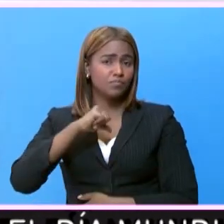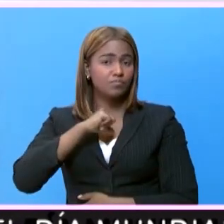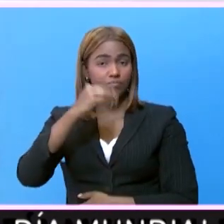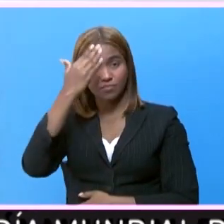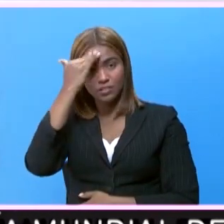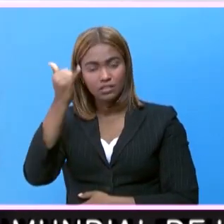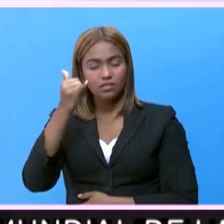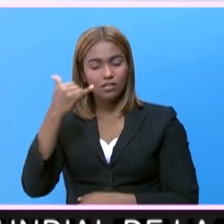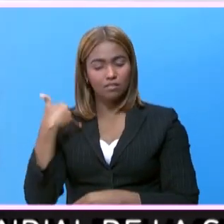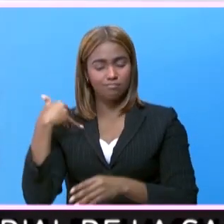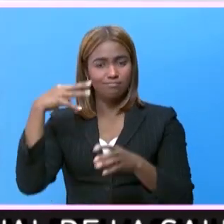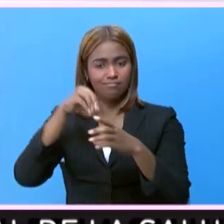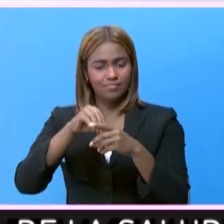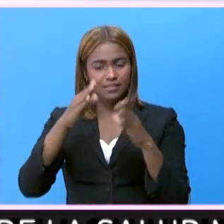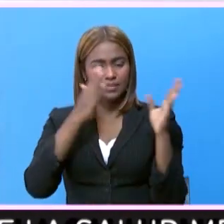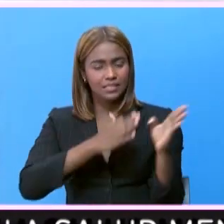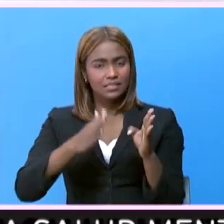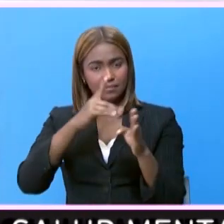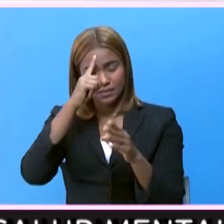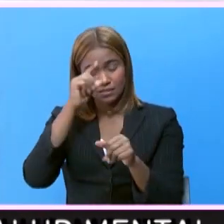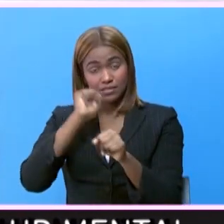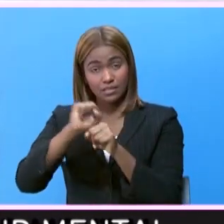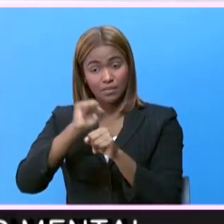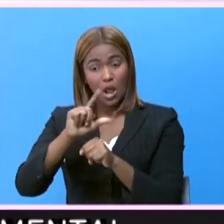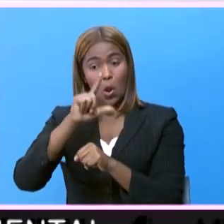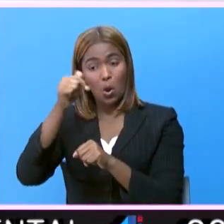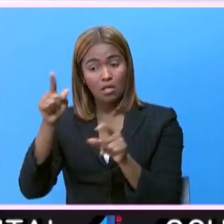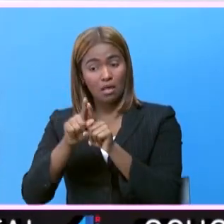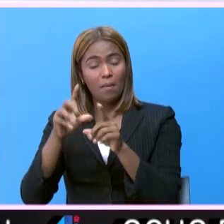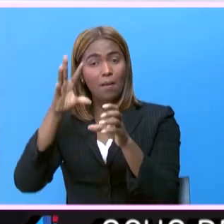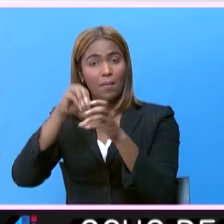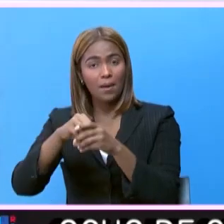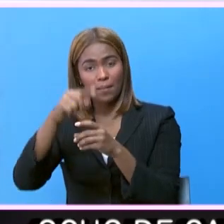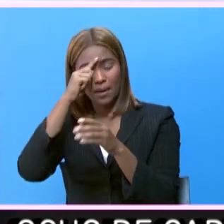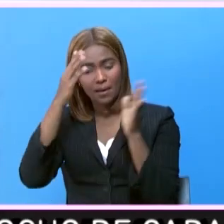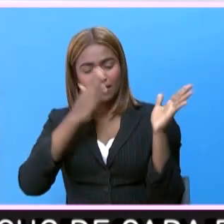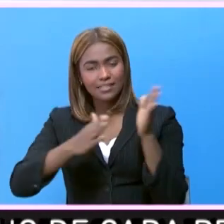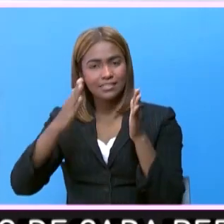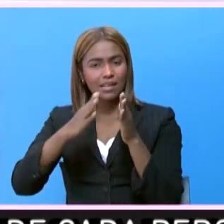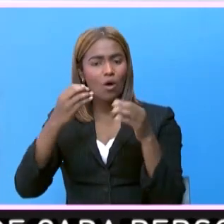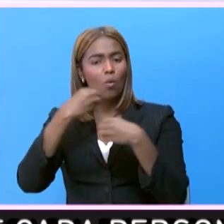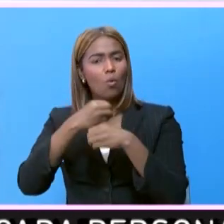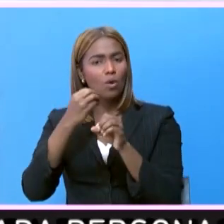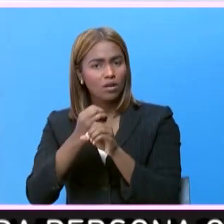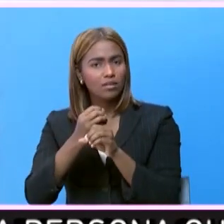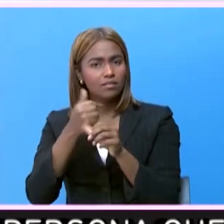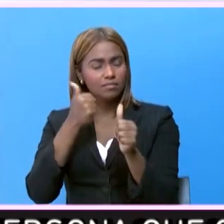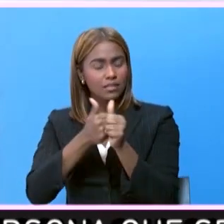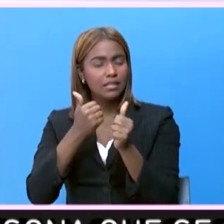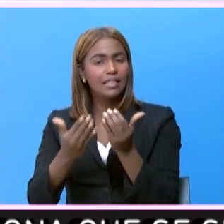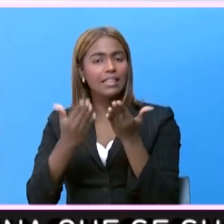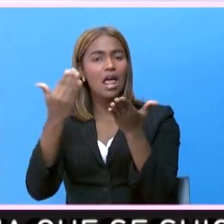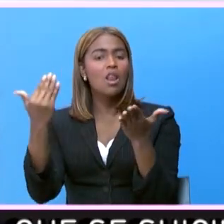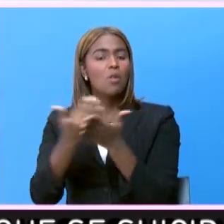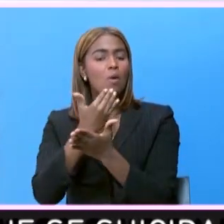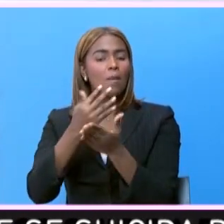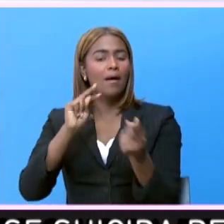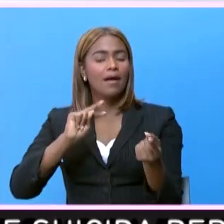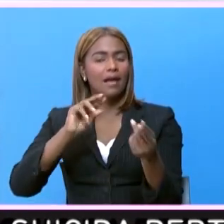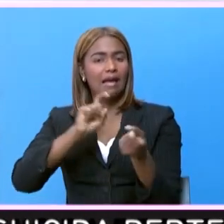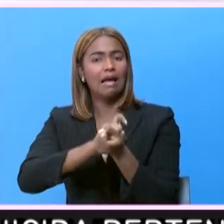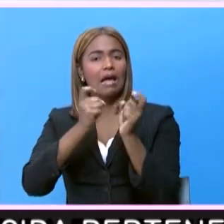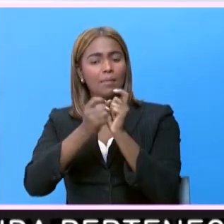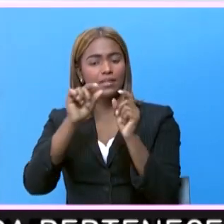ser parte de un proceso de iniciación y luego ser parte de un proceso organizativo, de dar un nuevo giro a esta